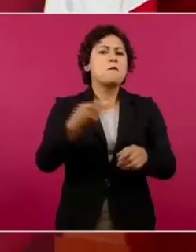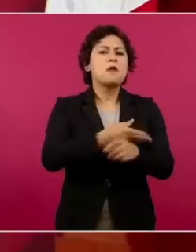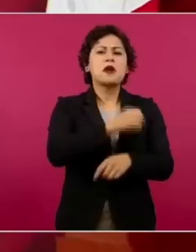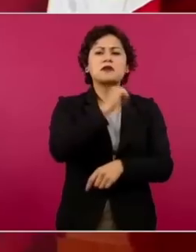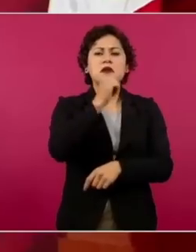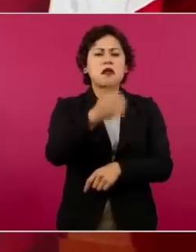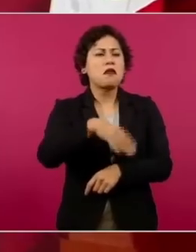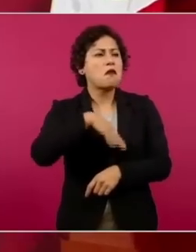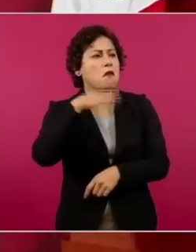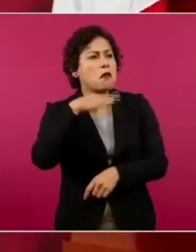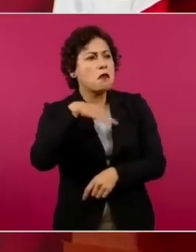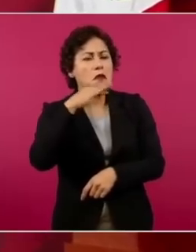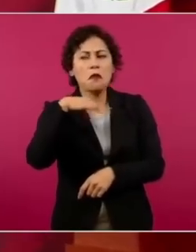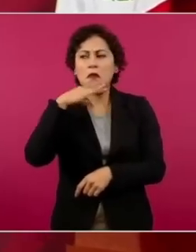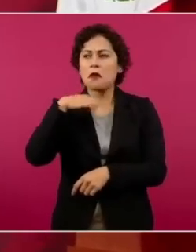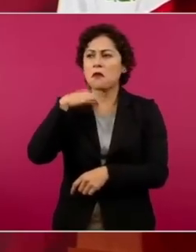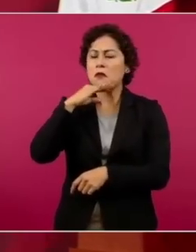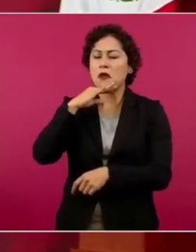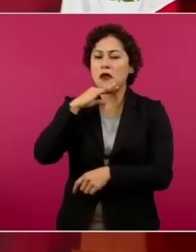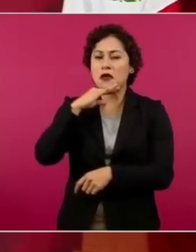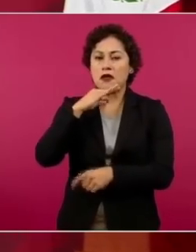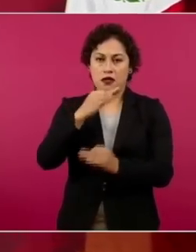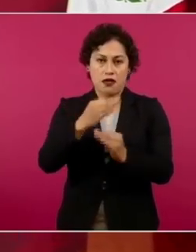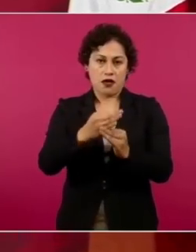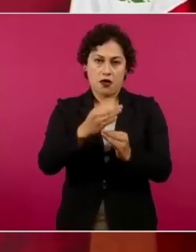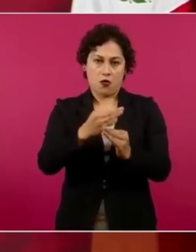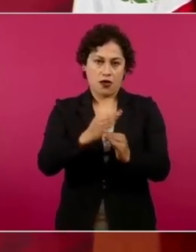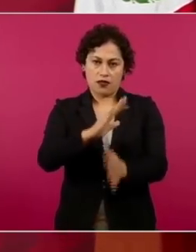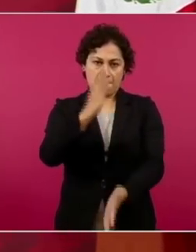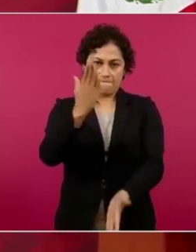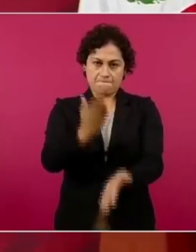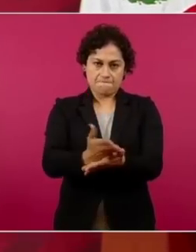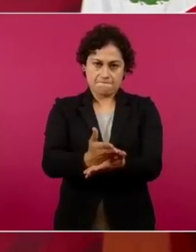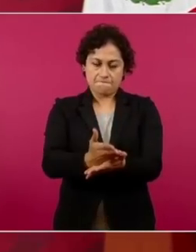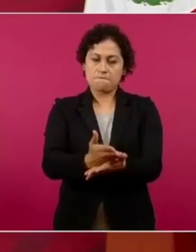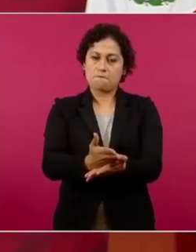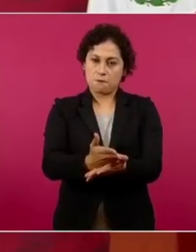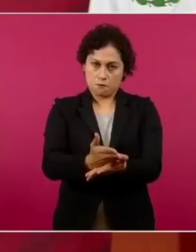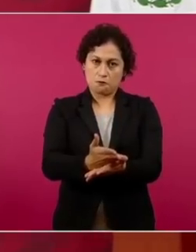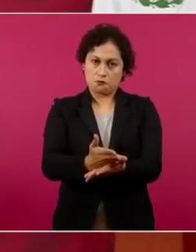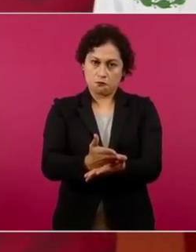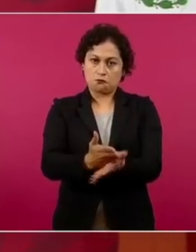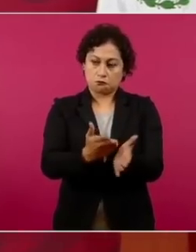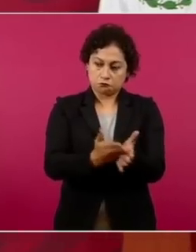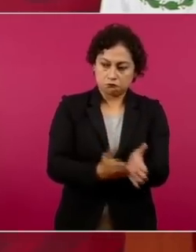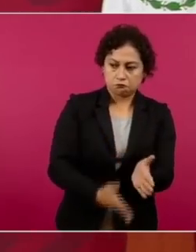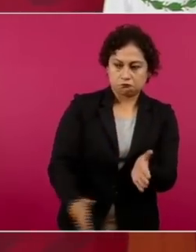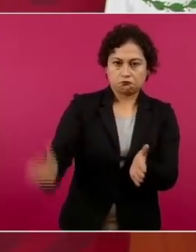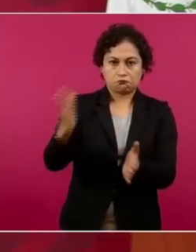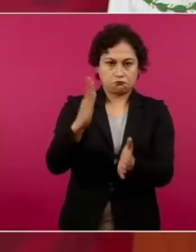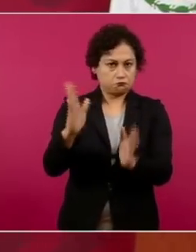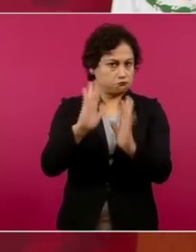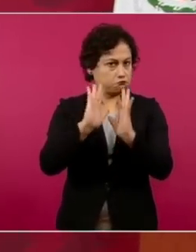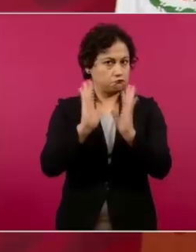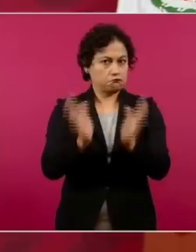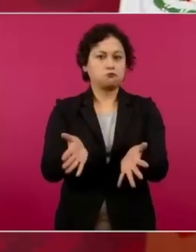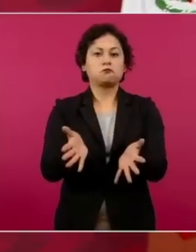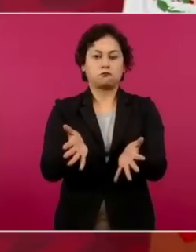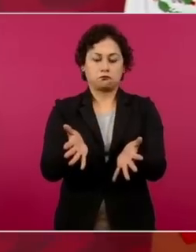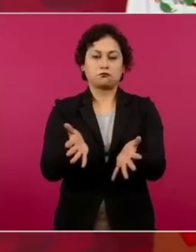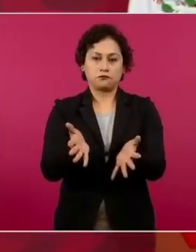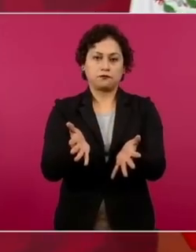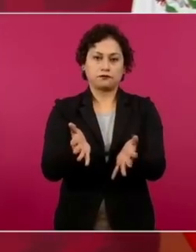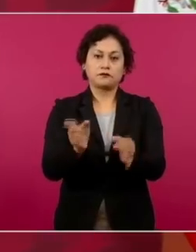y ya no se acepta, pues ya también quienes